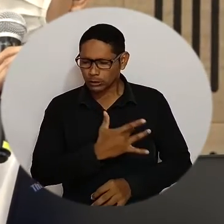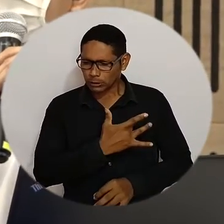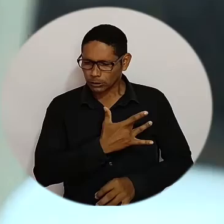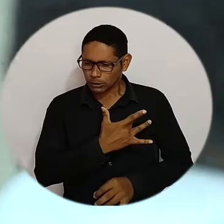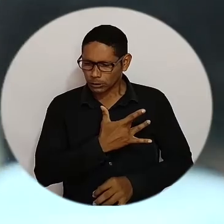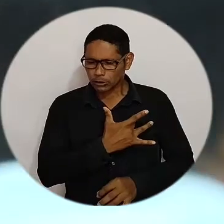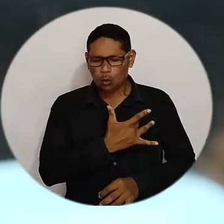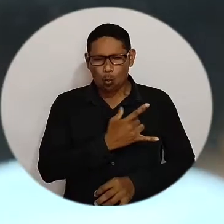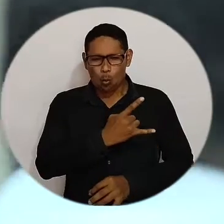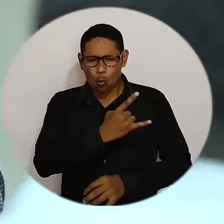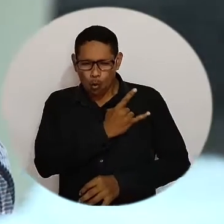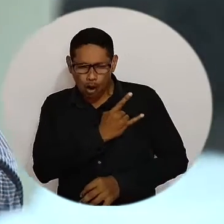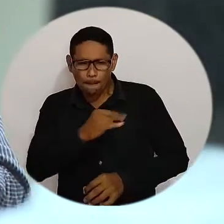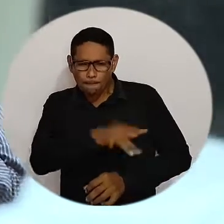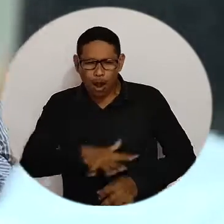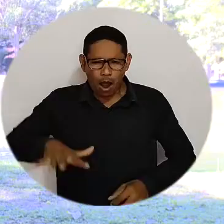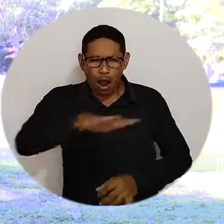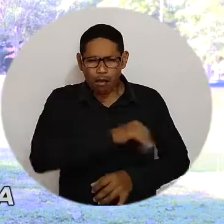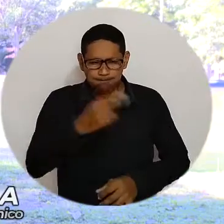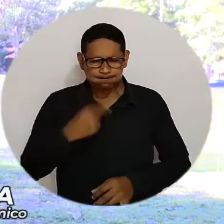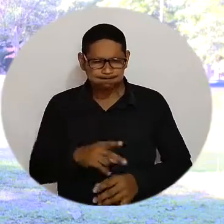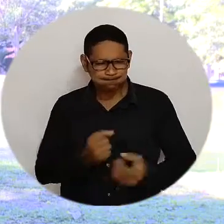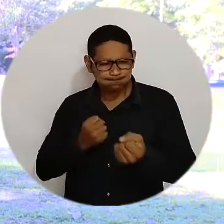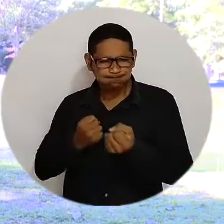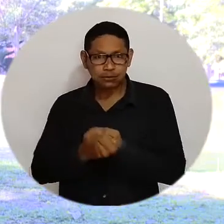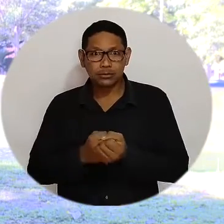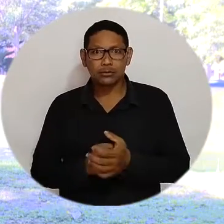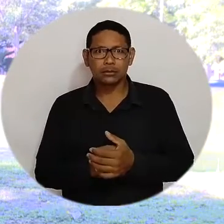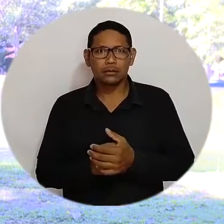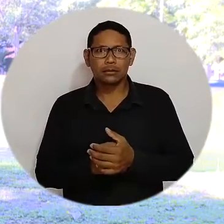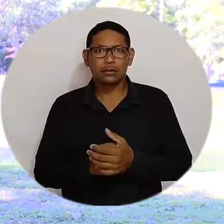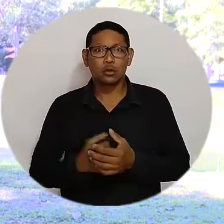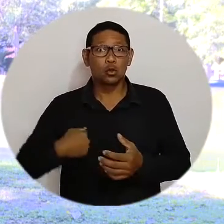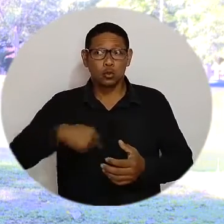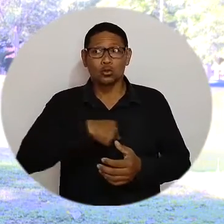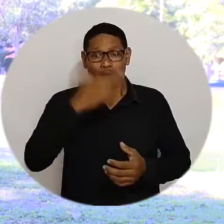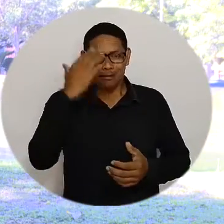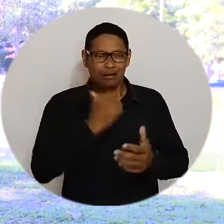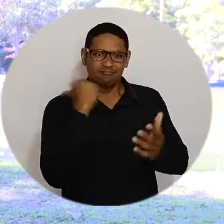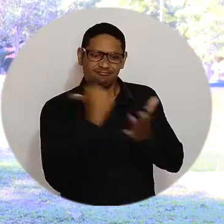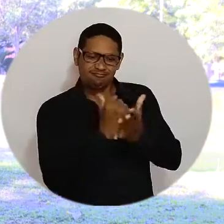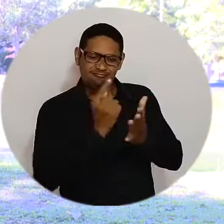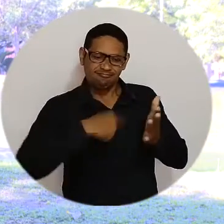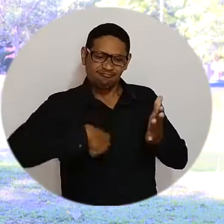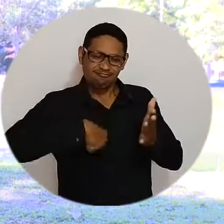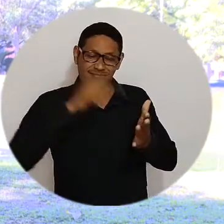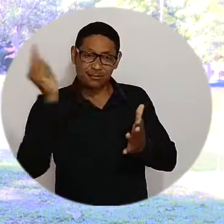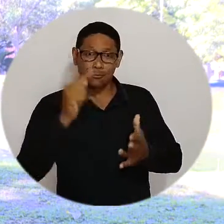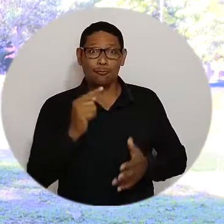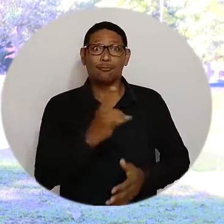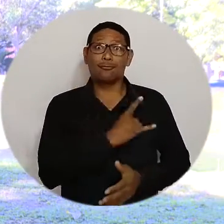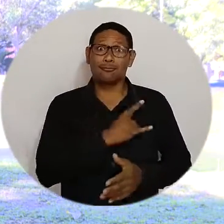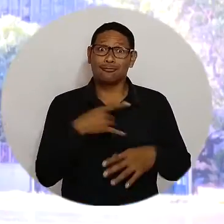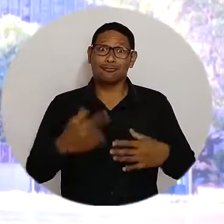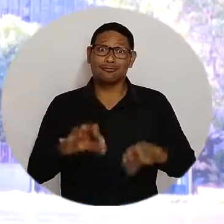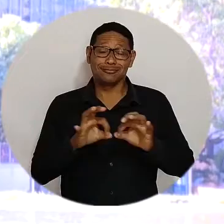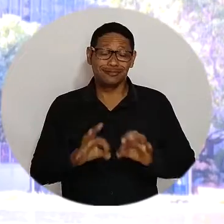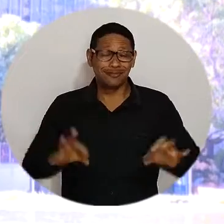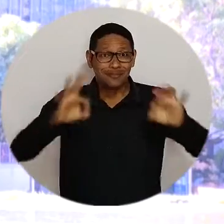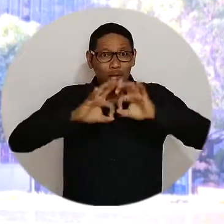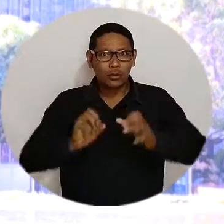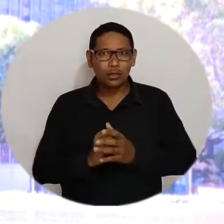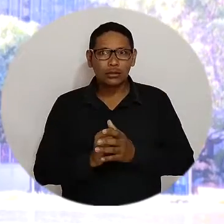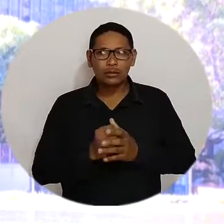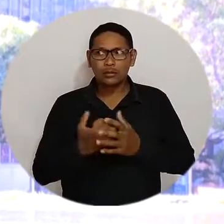pertenencia que tiene la universidad con el territorio. Para nosotros el obtener una acreditación de alta calidad en la universidad es muy importante. La